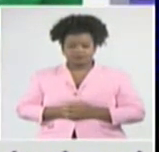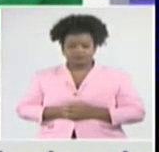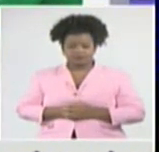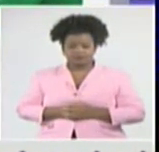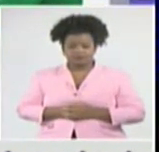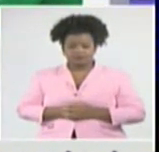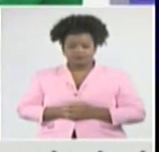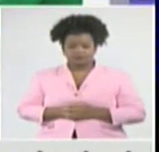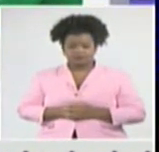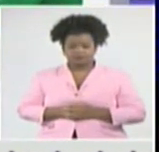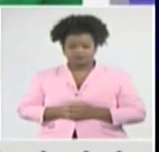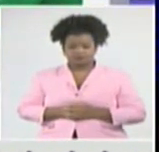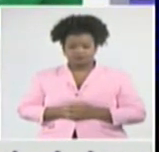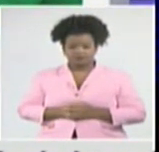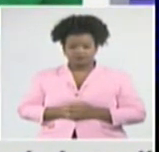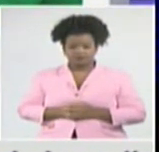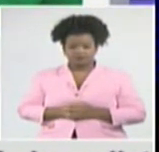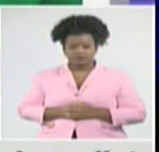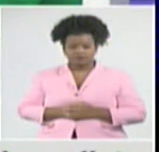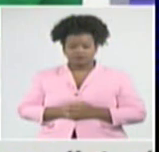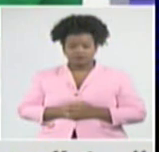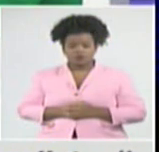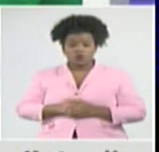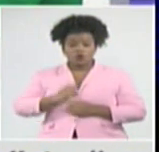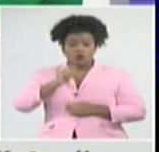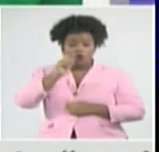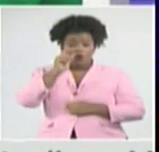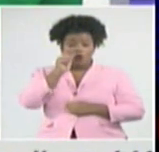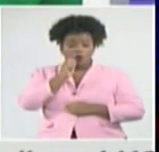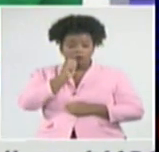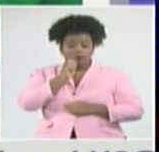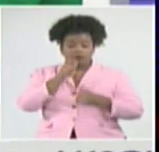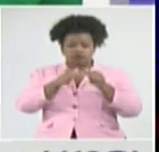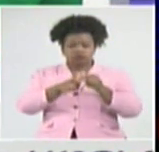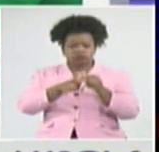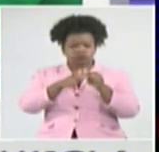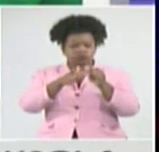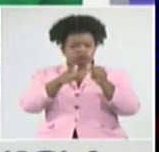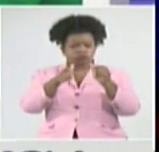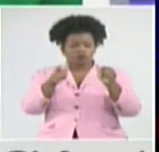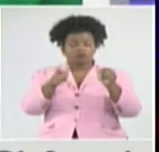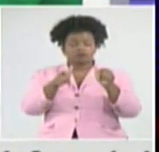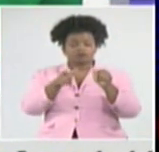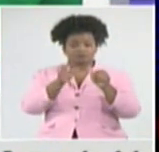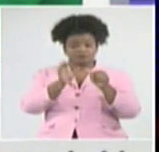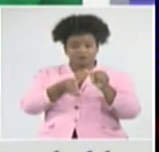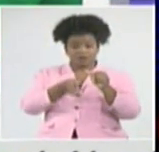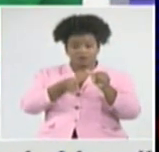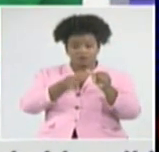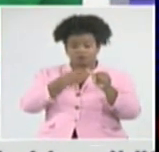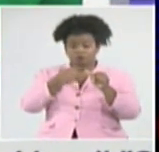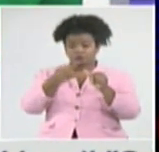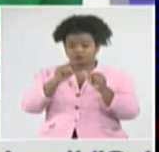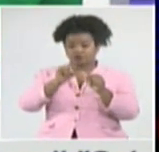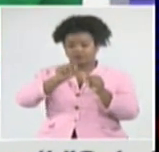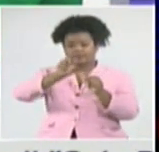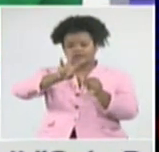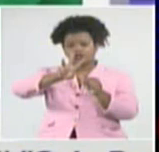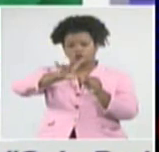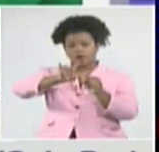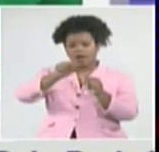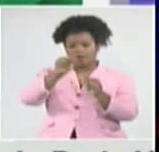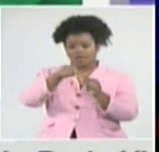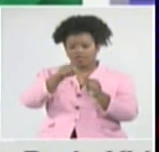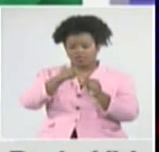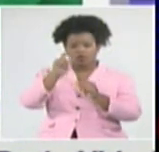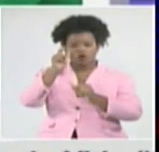El sexo masculino, predominando. 39 de los 74 fallecidos que informamos. Y